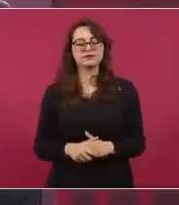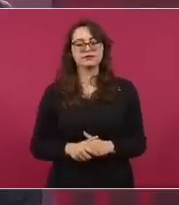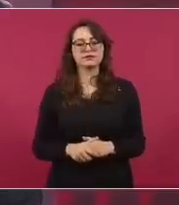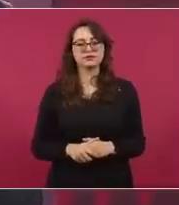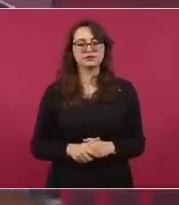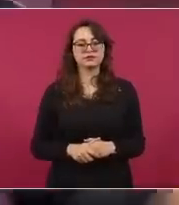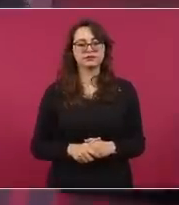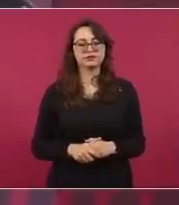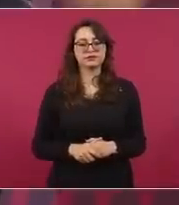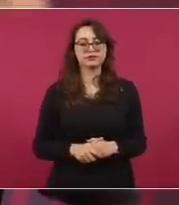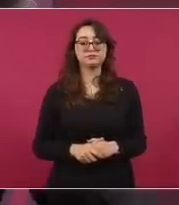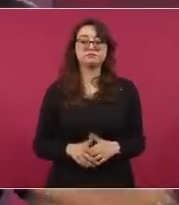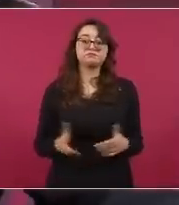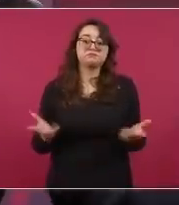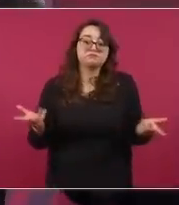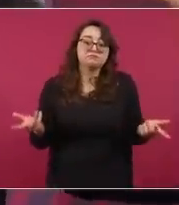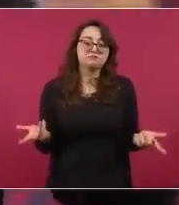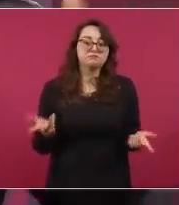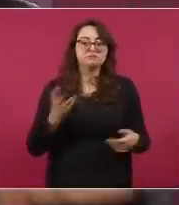Pero bueno,